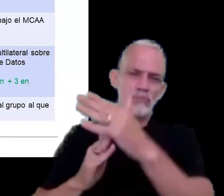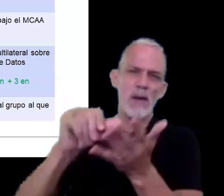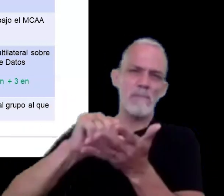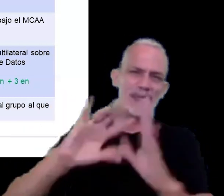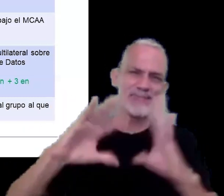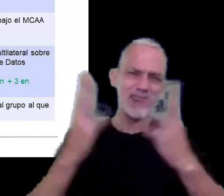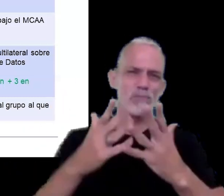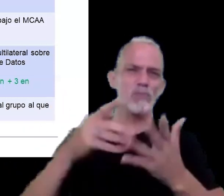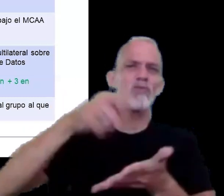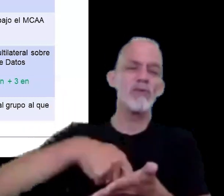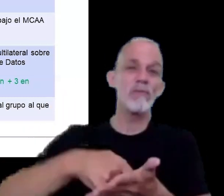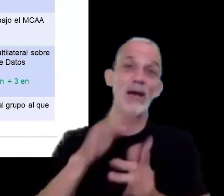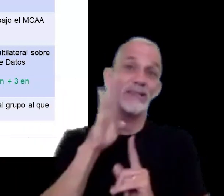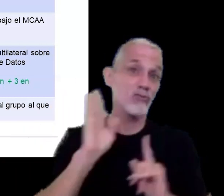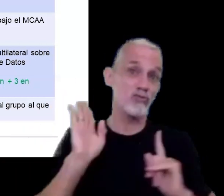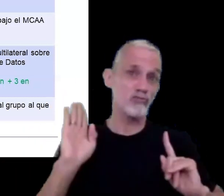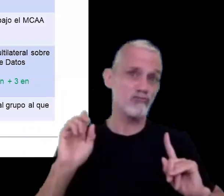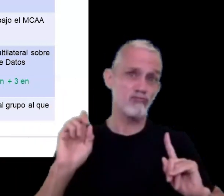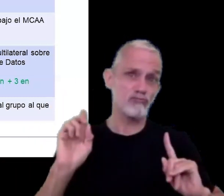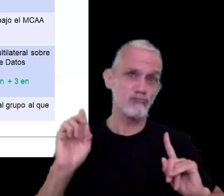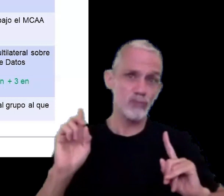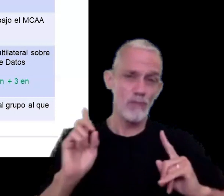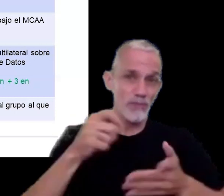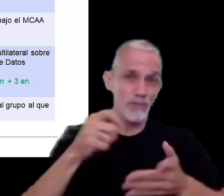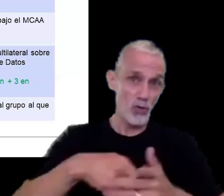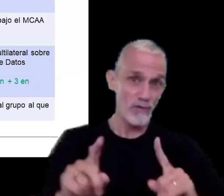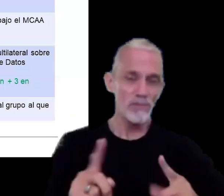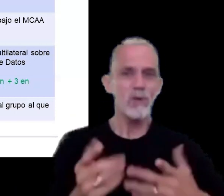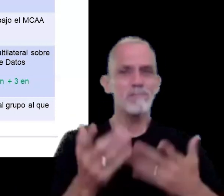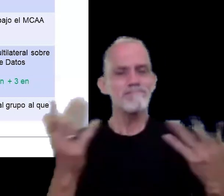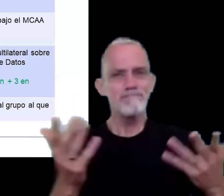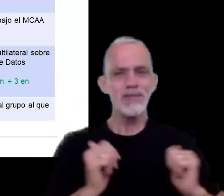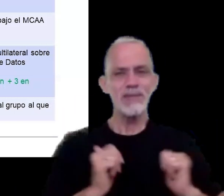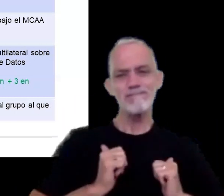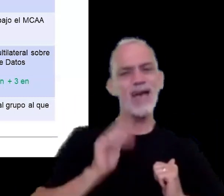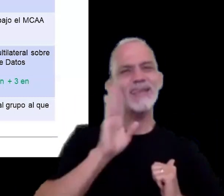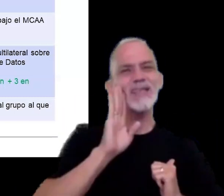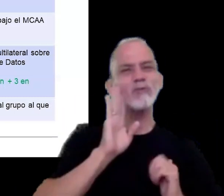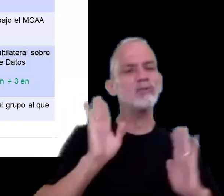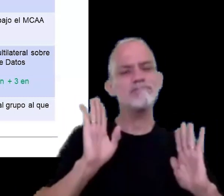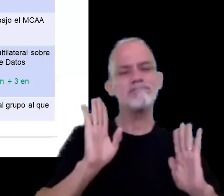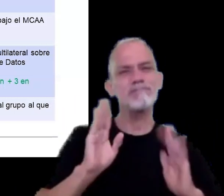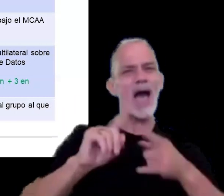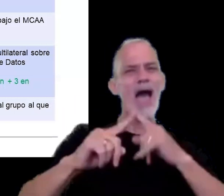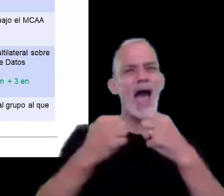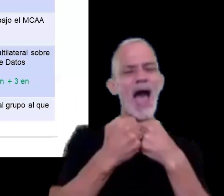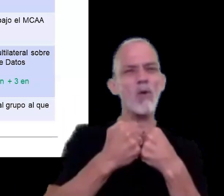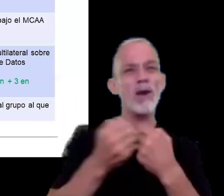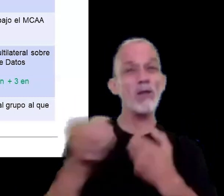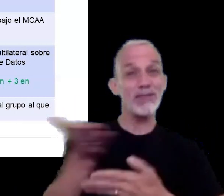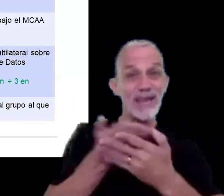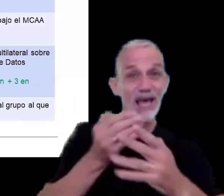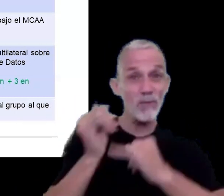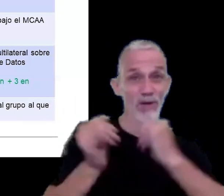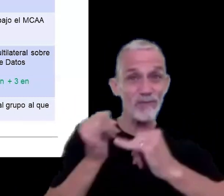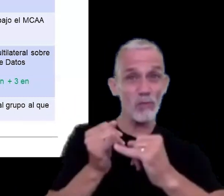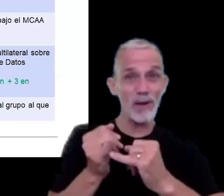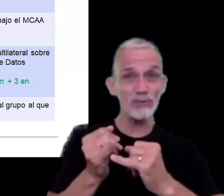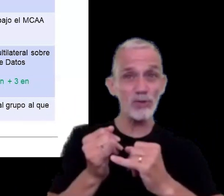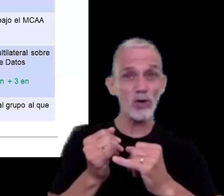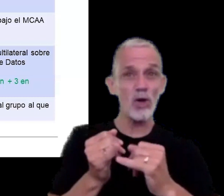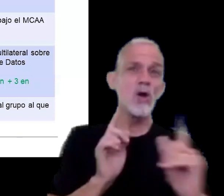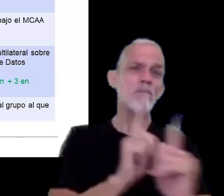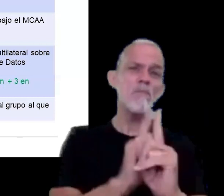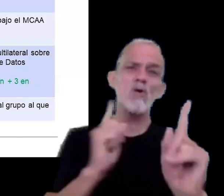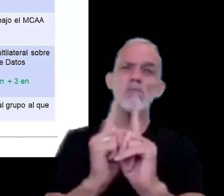mundo excepto Estados Unidos que optó por celebrar acuerdos de intercambio de información bilaterales